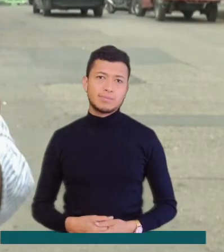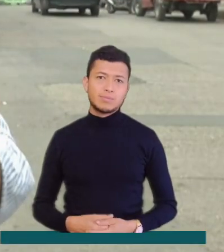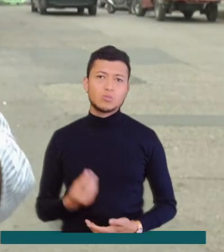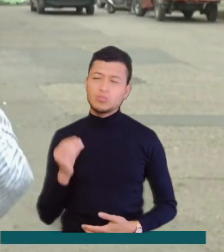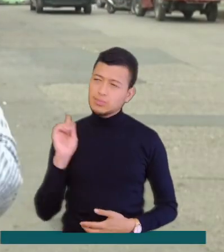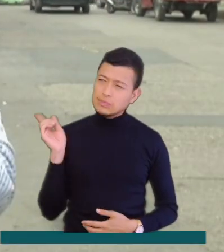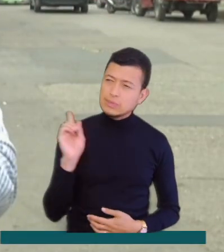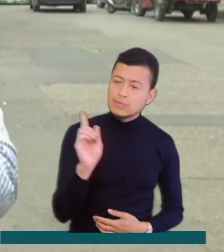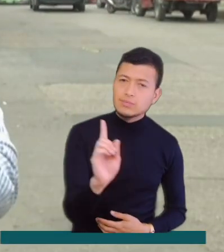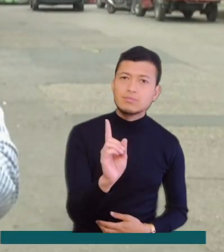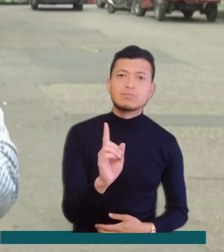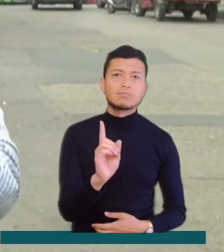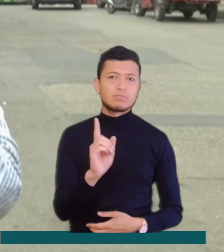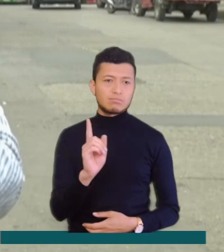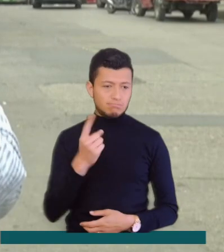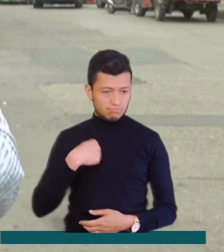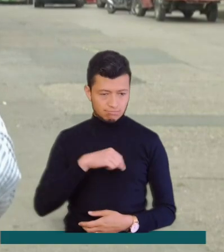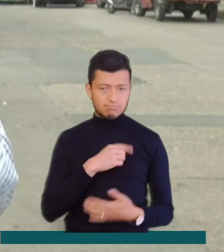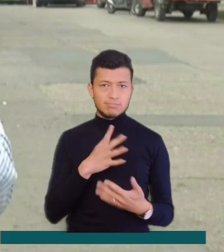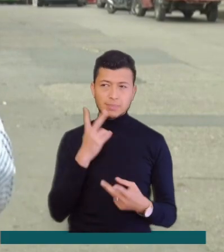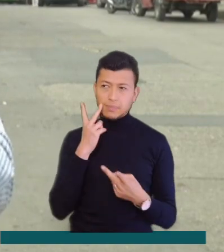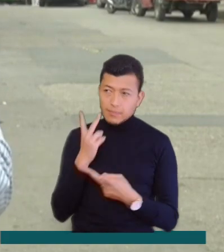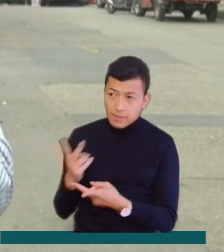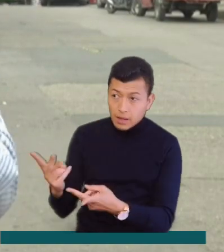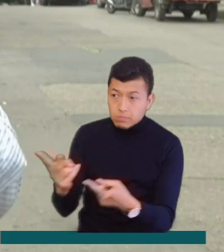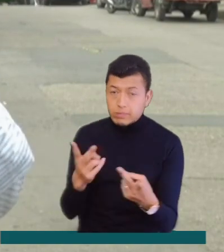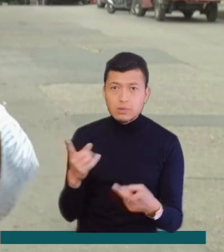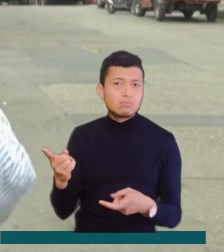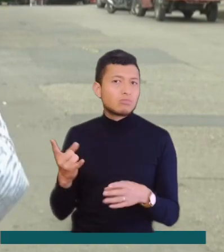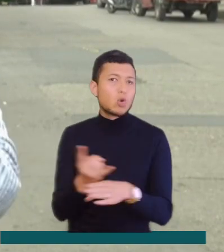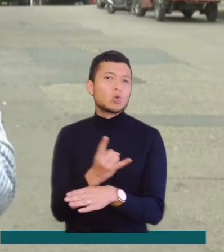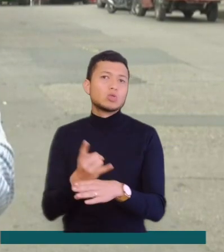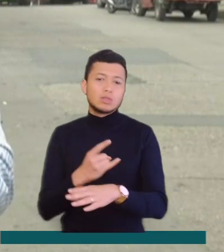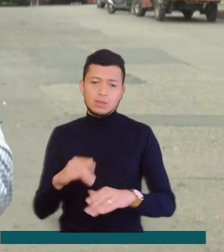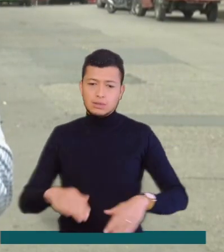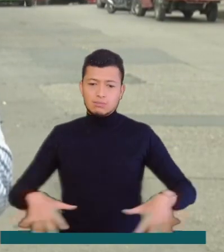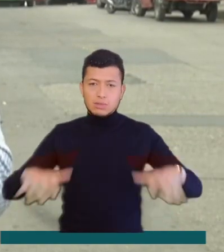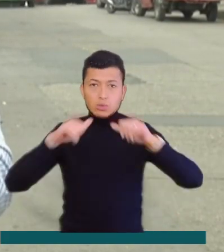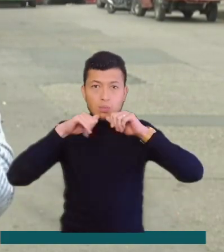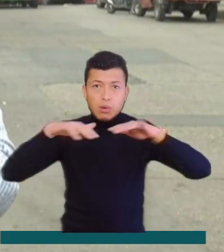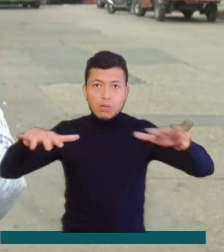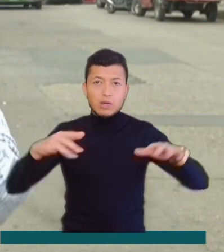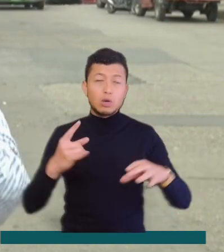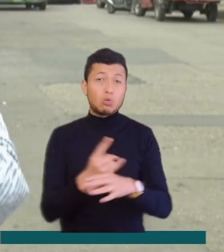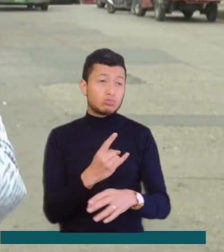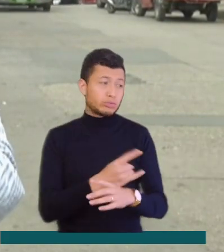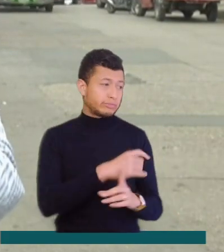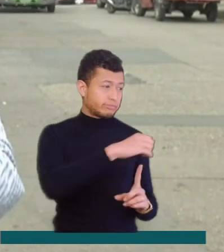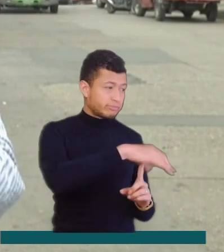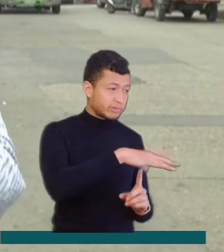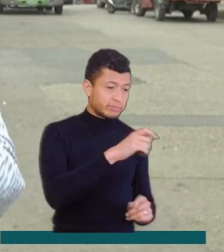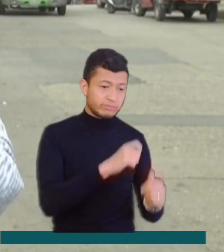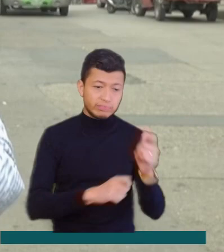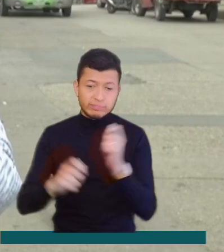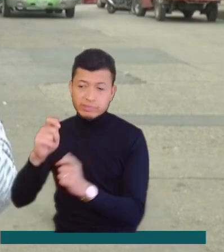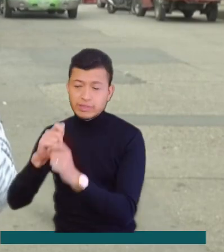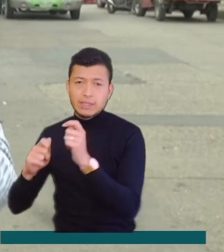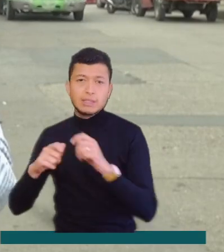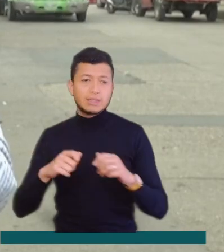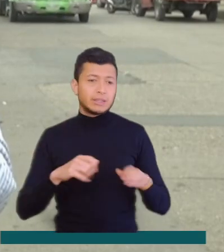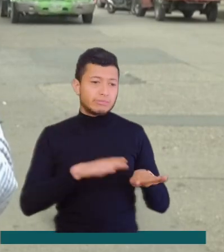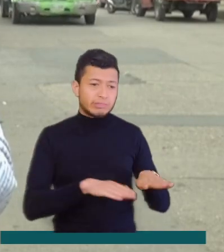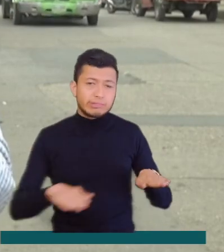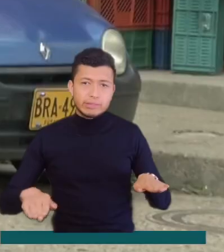muchos años se había visto un exceso de uso en el espacio público y efectivamente lo que